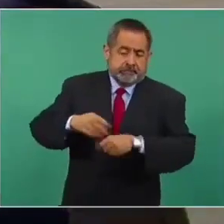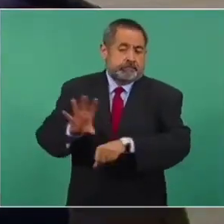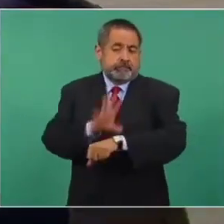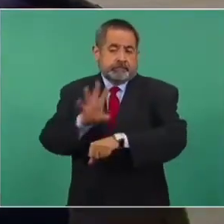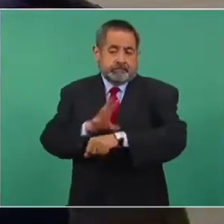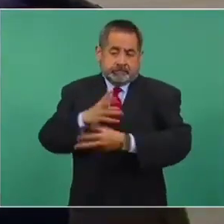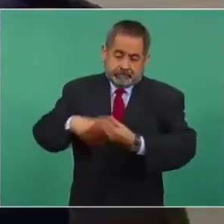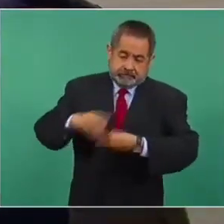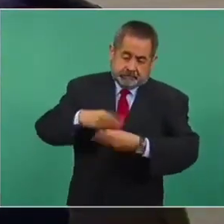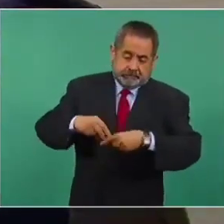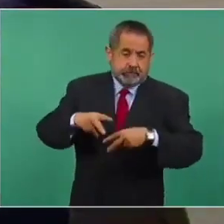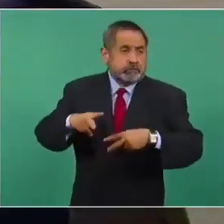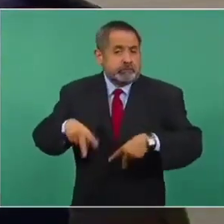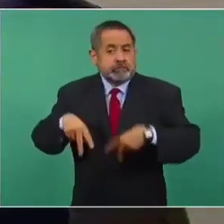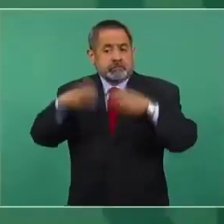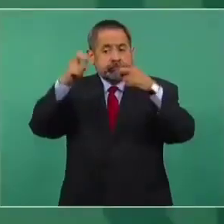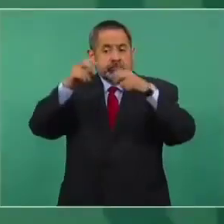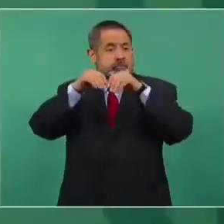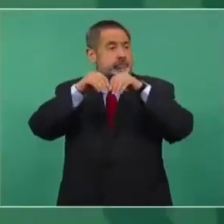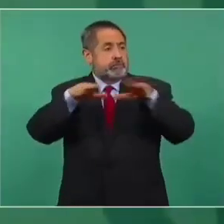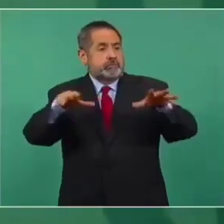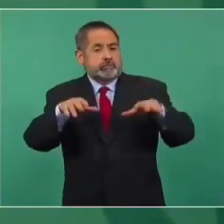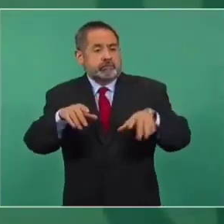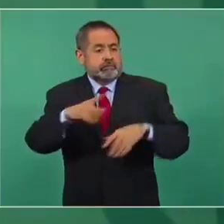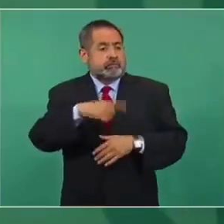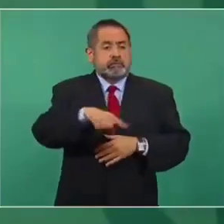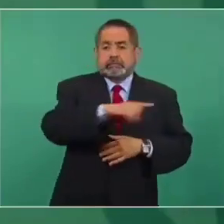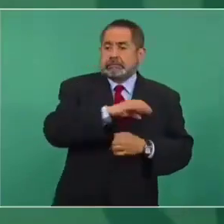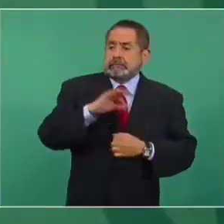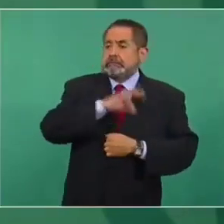no tenga propósitos de lucro.